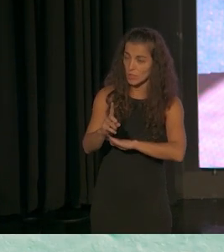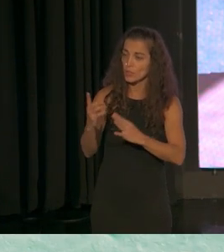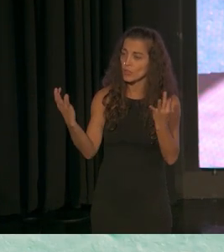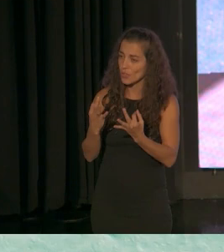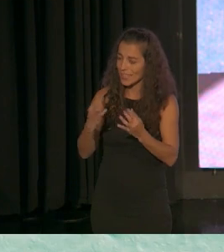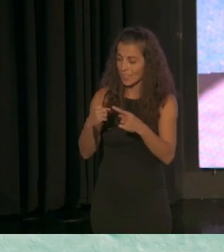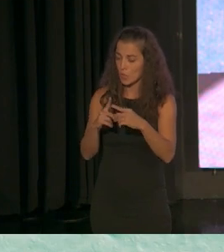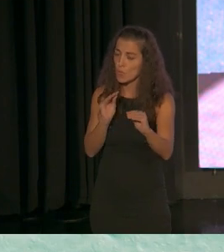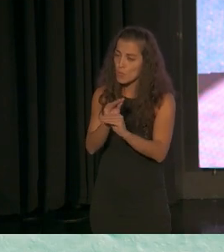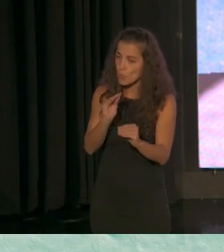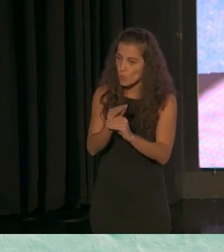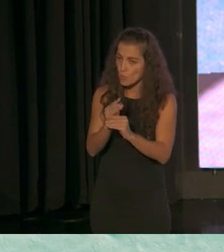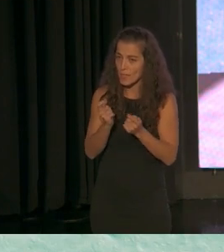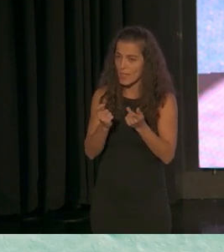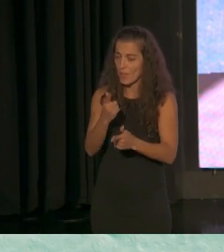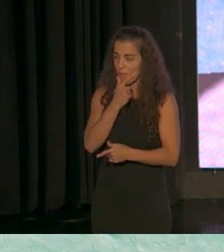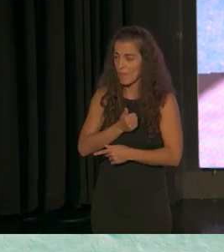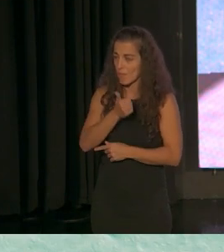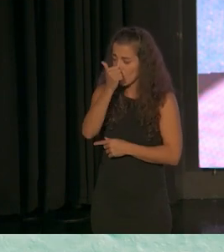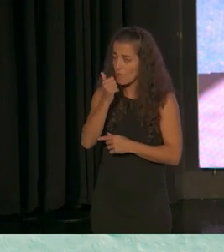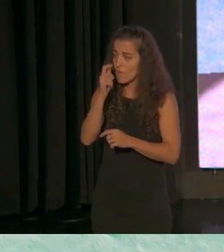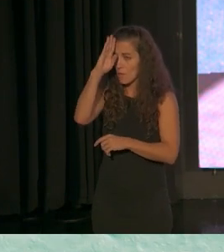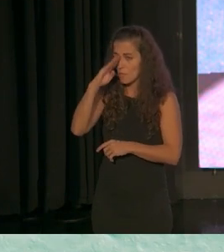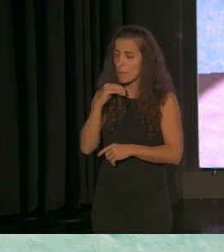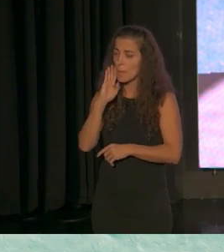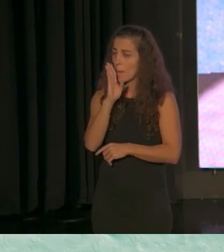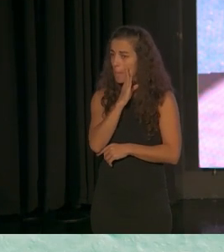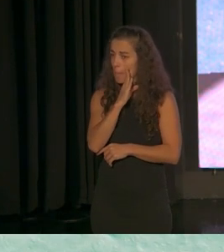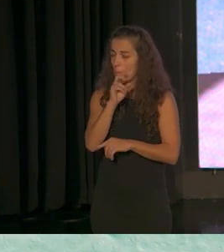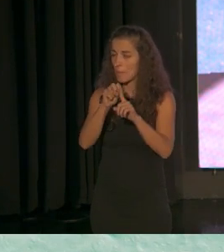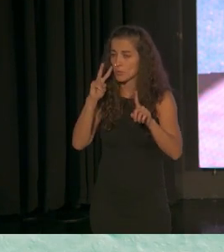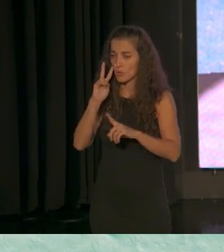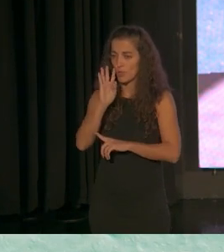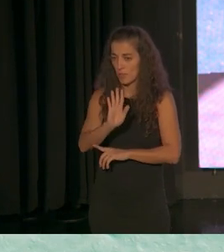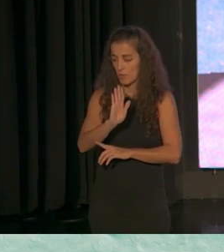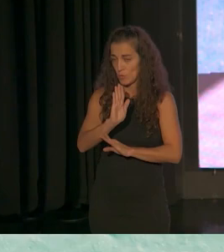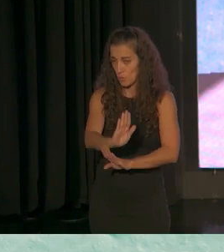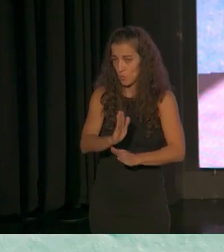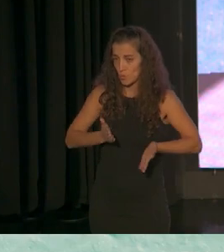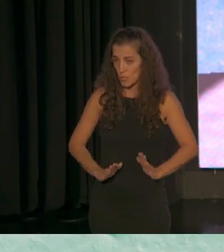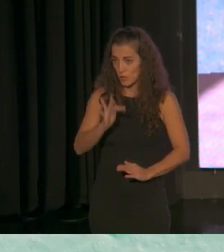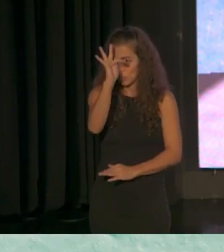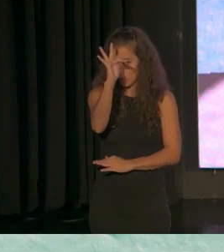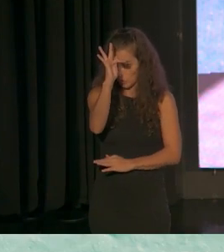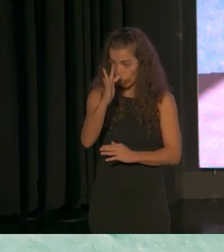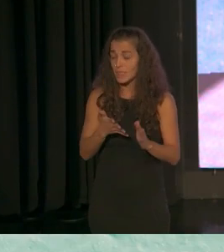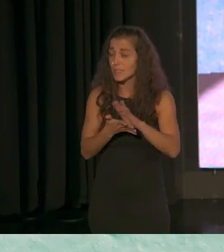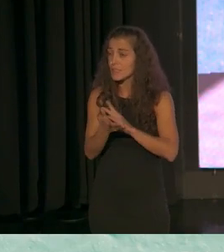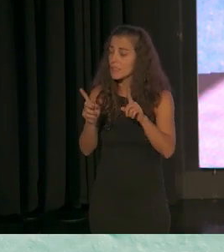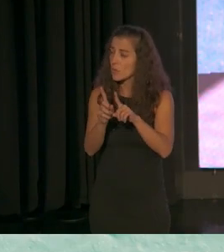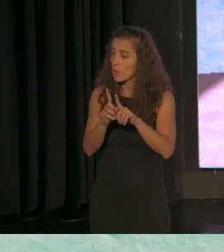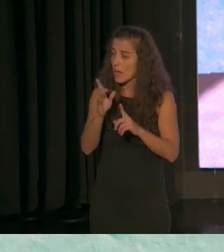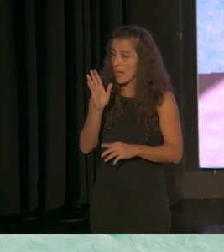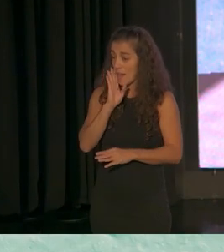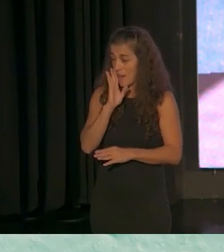y favorecer que los padres tengan una visión positiva de sus hijos que crean como hemos dicho hoy que